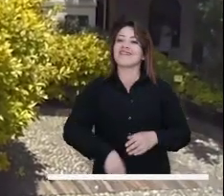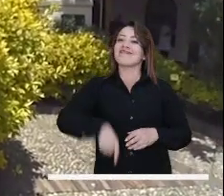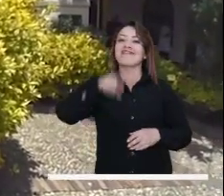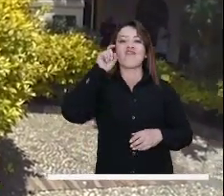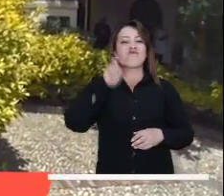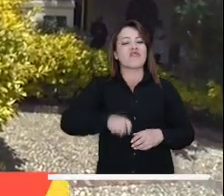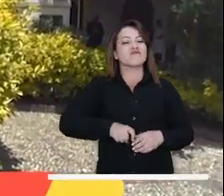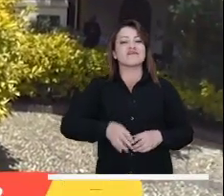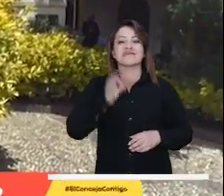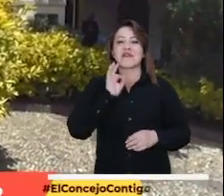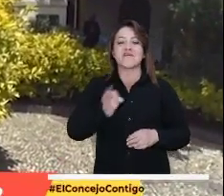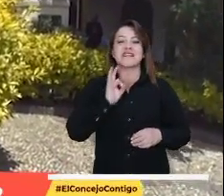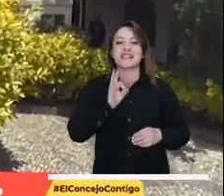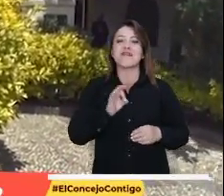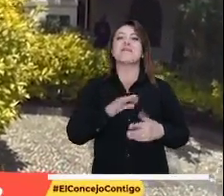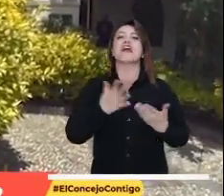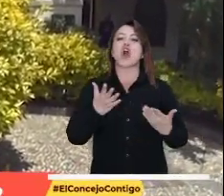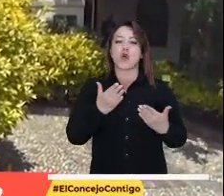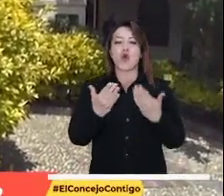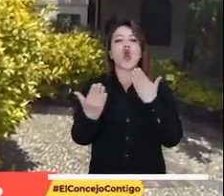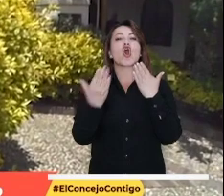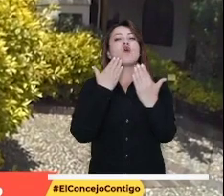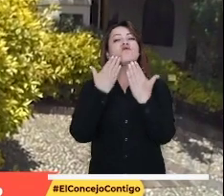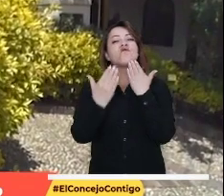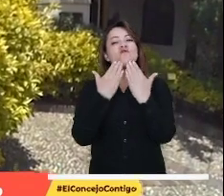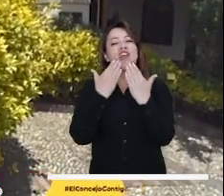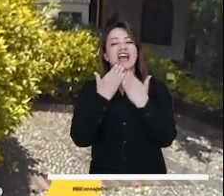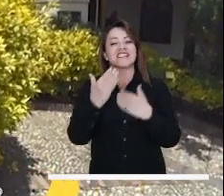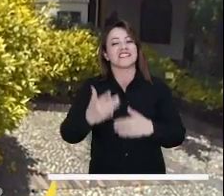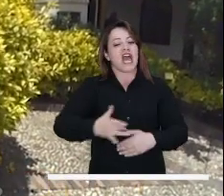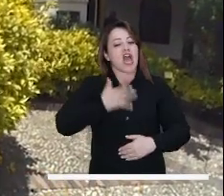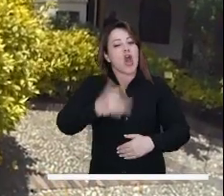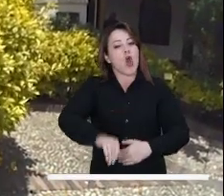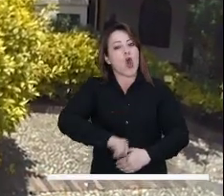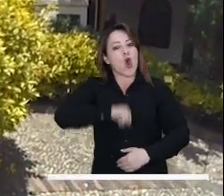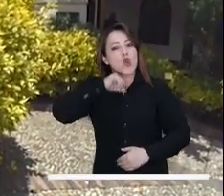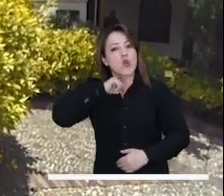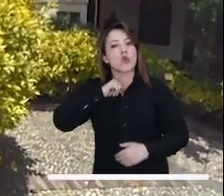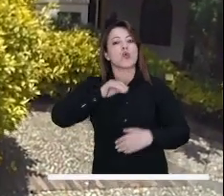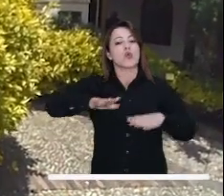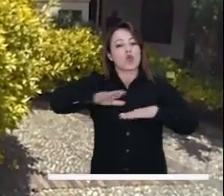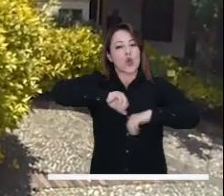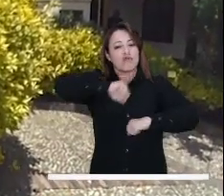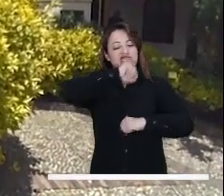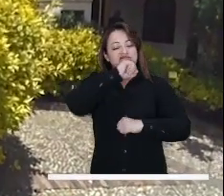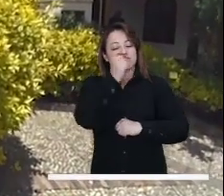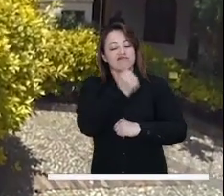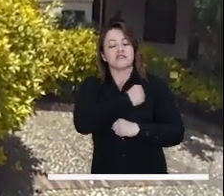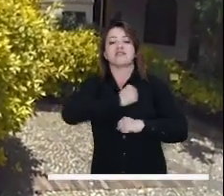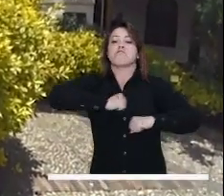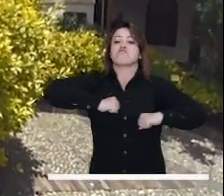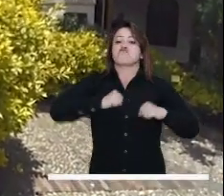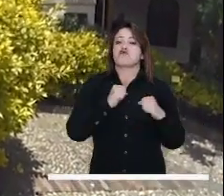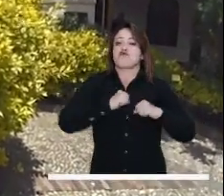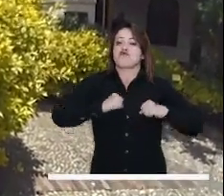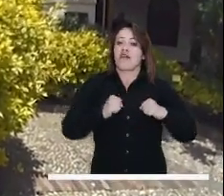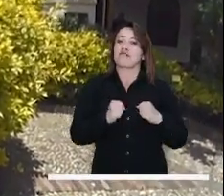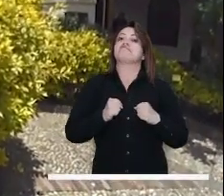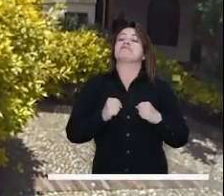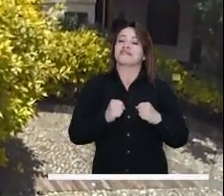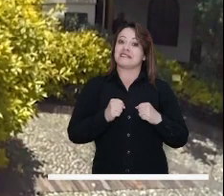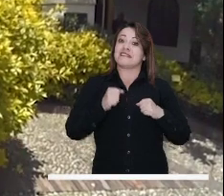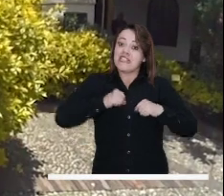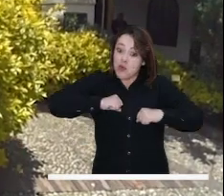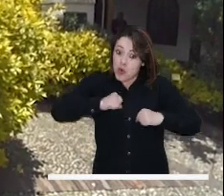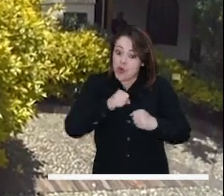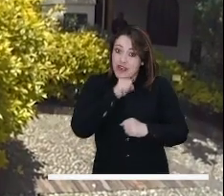Uno tiene que tener la gran apuesta de que se genere confianza, de que se genere orgullo, de que la ciudad se valore. Y si